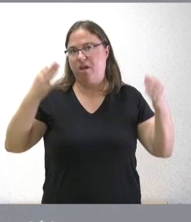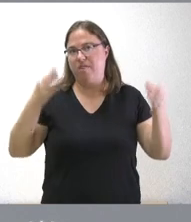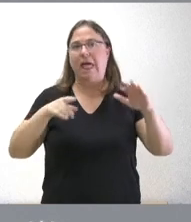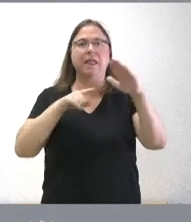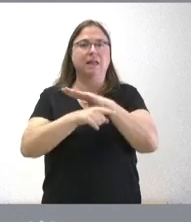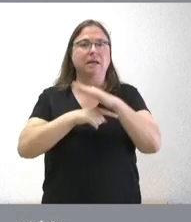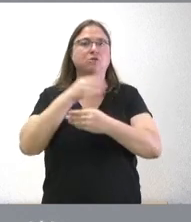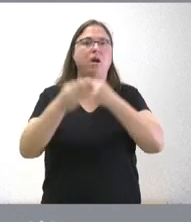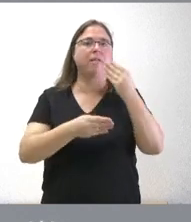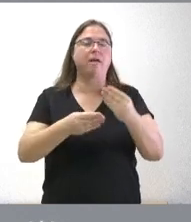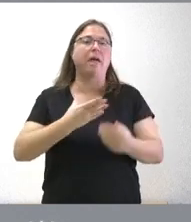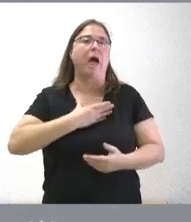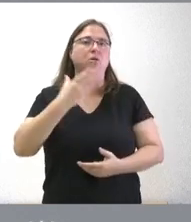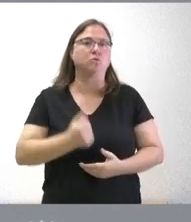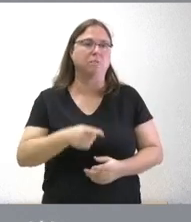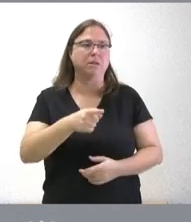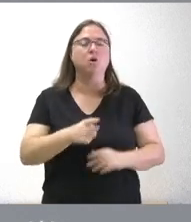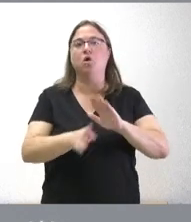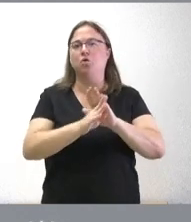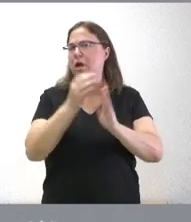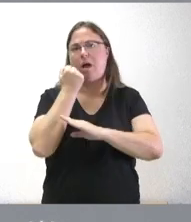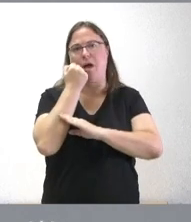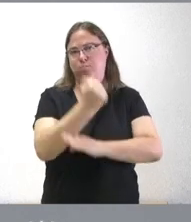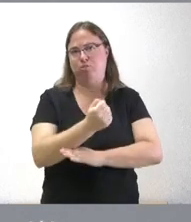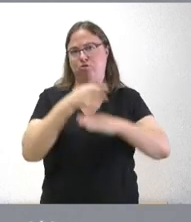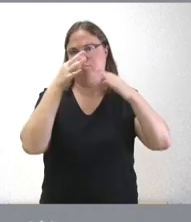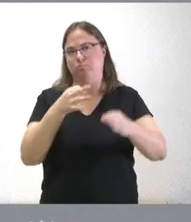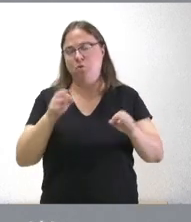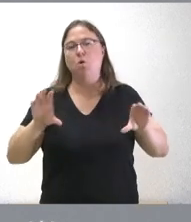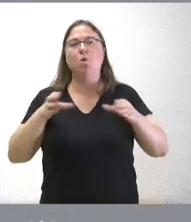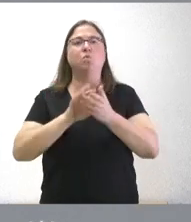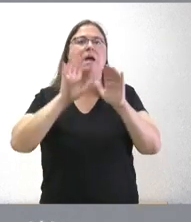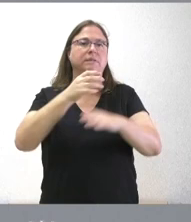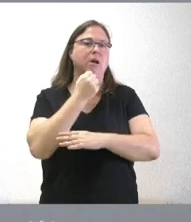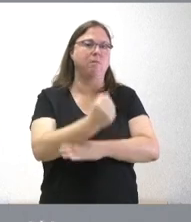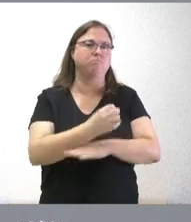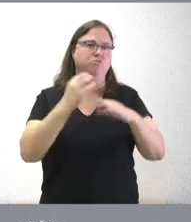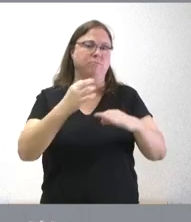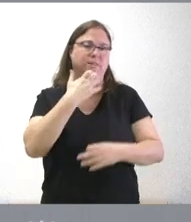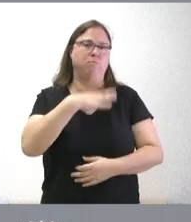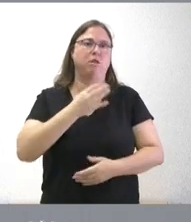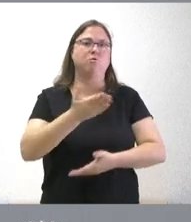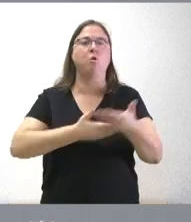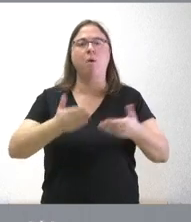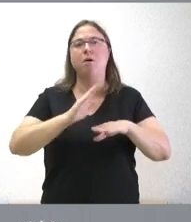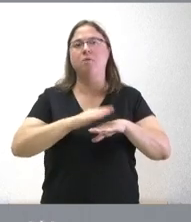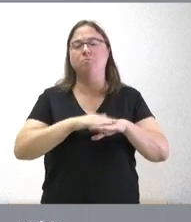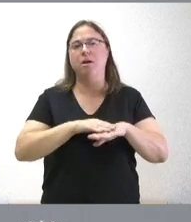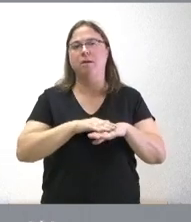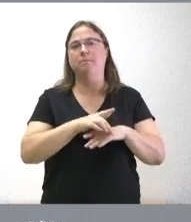gestión que puede hacer el ayuntamiento y va a seguir contando con el apoyo de la propia junta de Castilla y León en lo que podamos colaborar para que esta